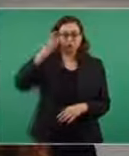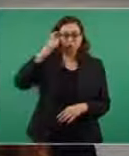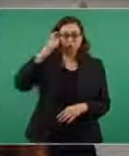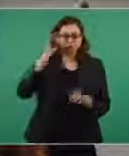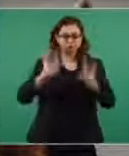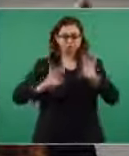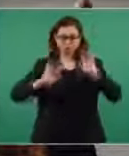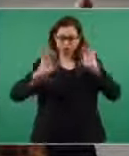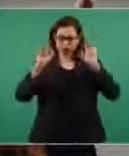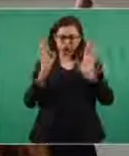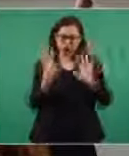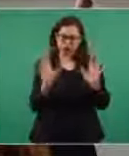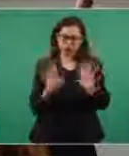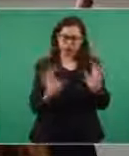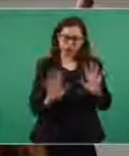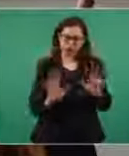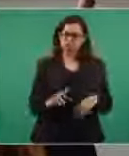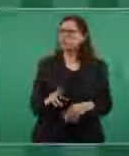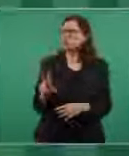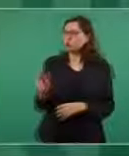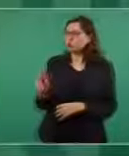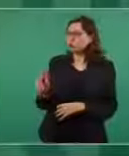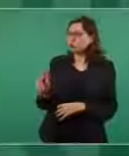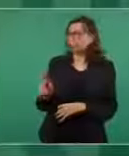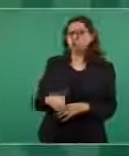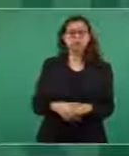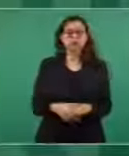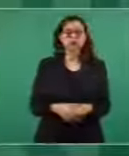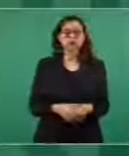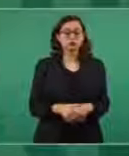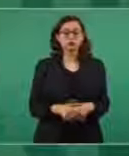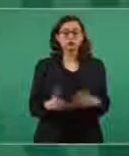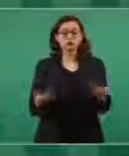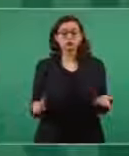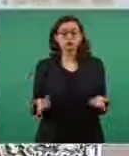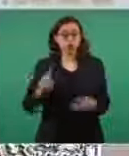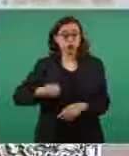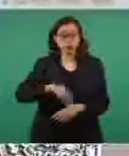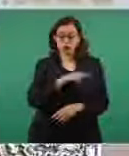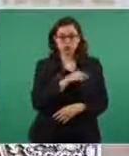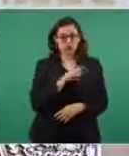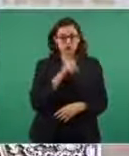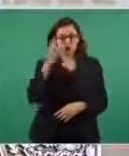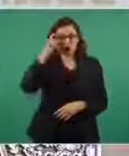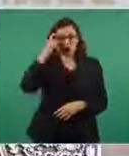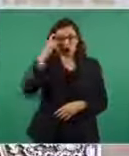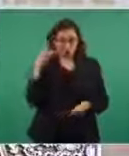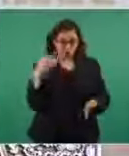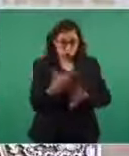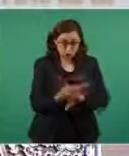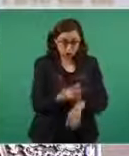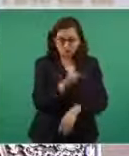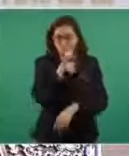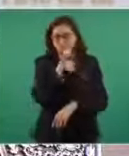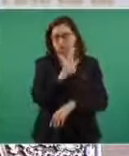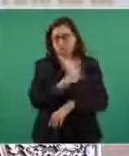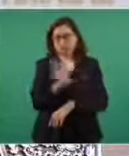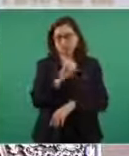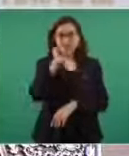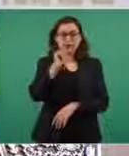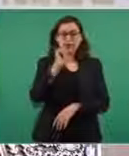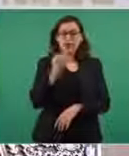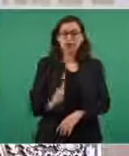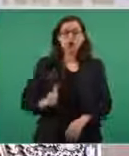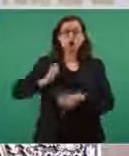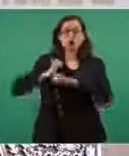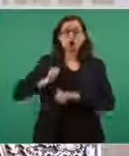ni ustedes y menos nosotros menos nosotros la autoridad